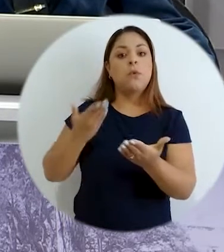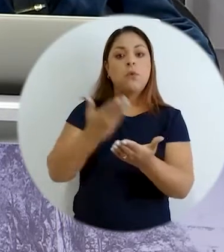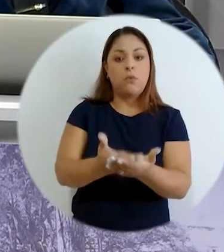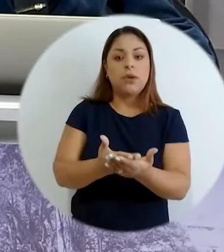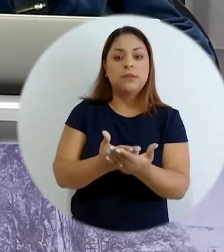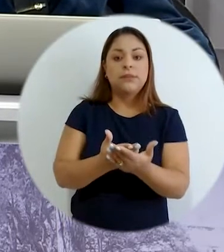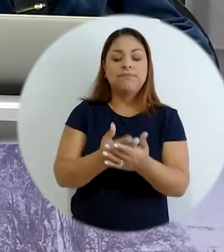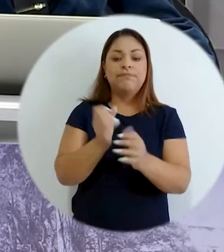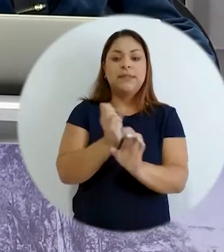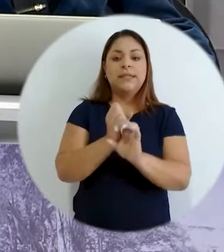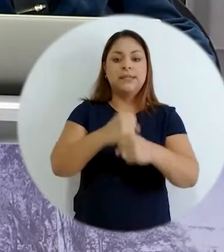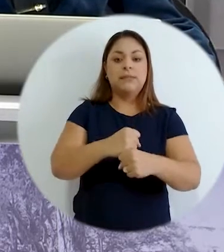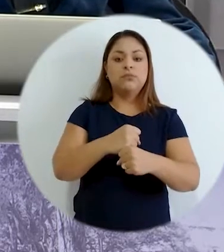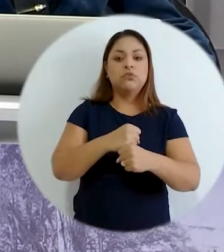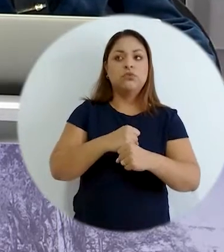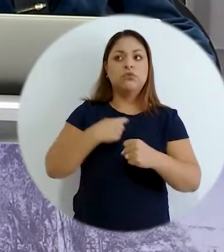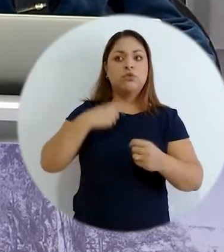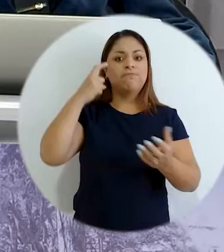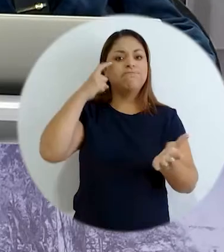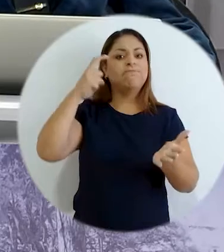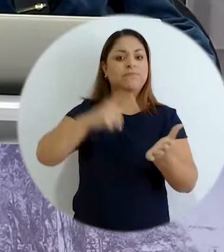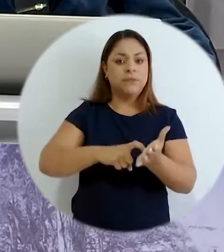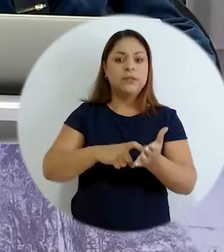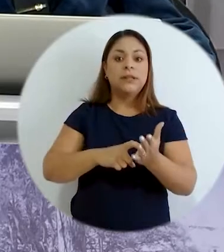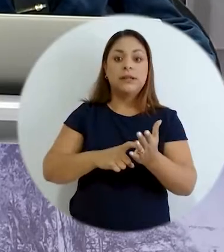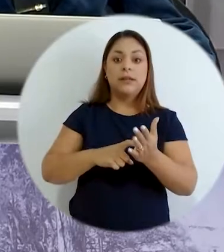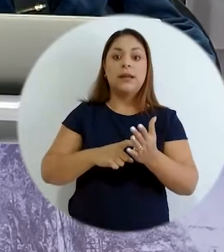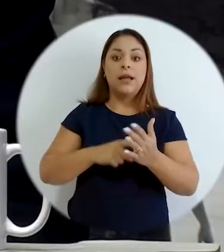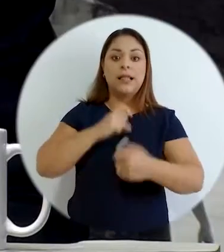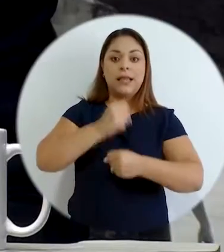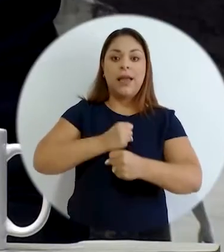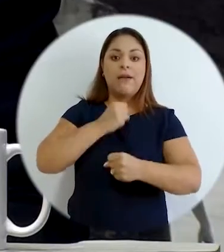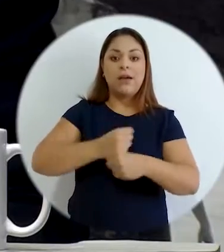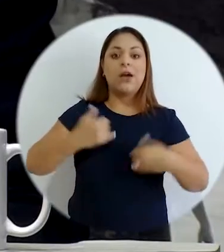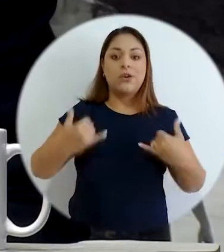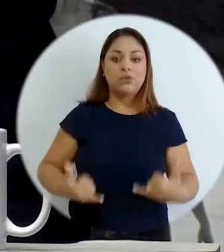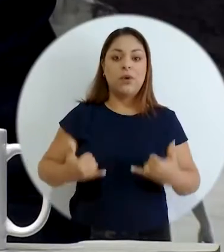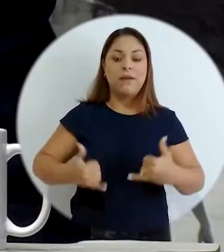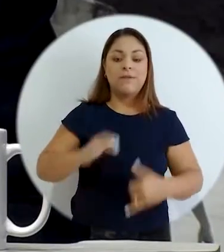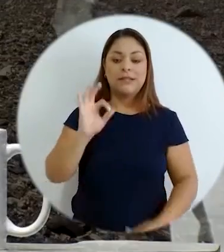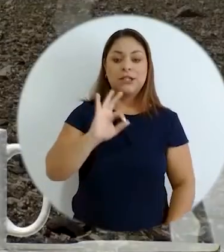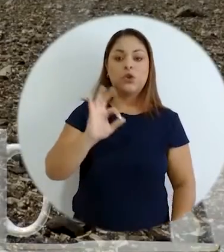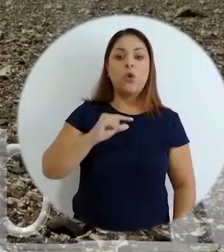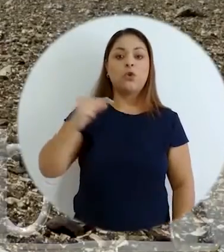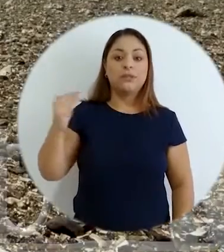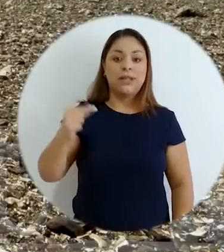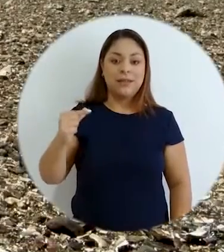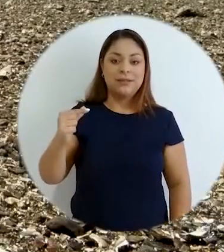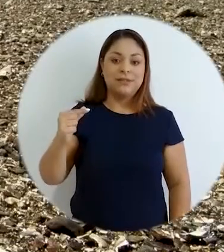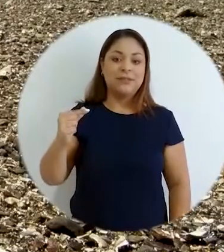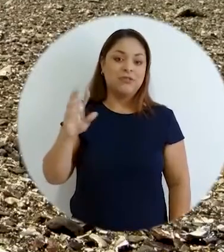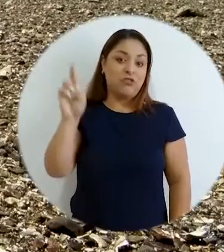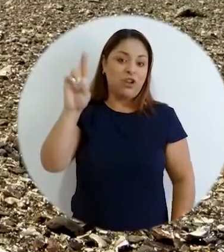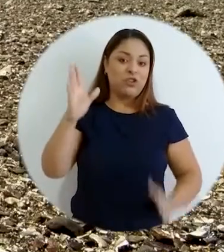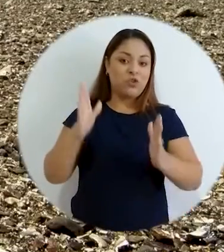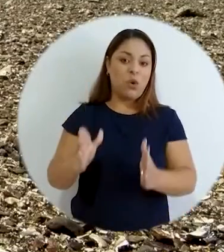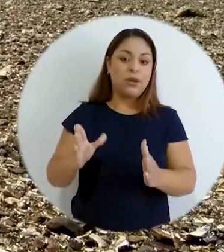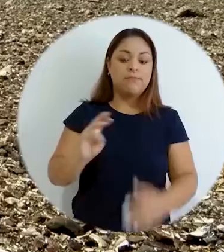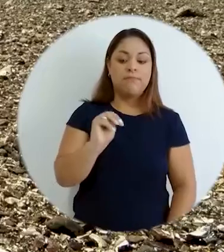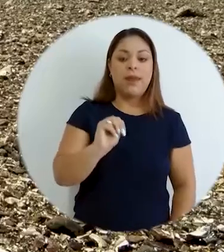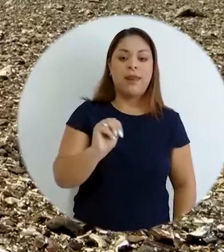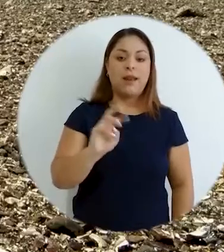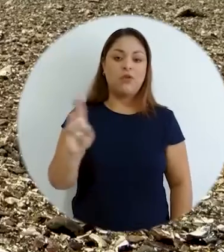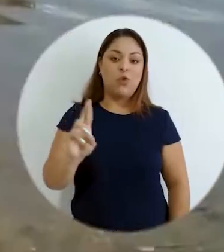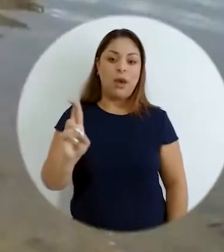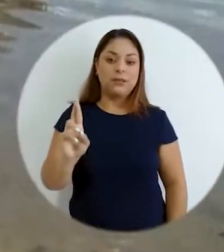creamos en pandemia debo decirlo y reconocerle a la gestión actual de don Francisco González y Marianela Rojas el impulso a lo que